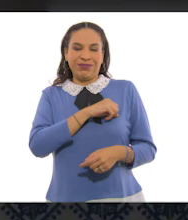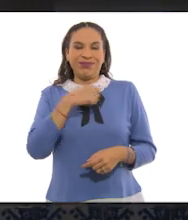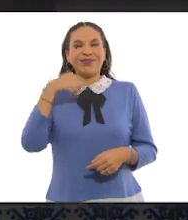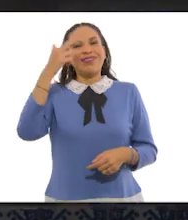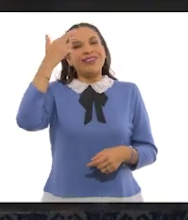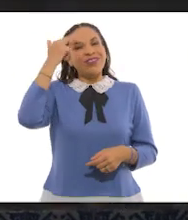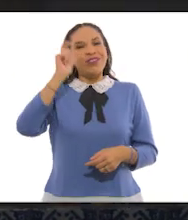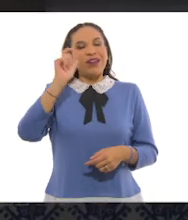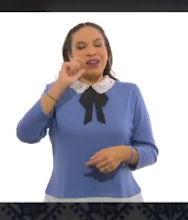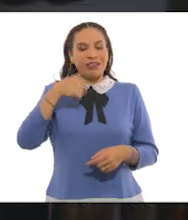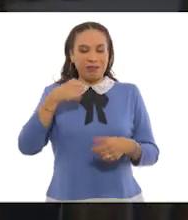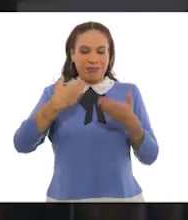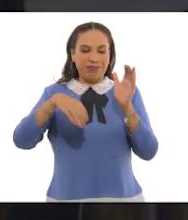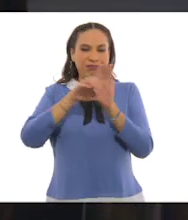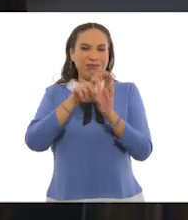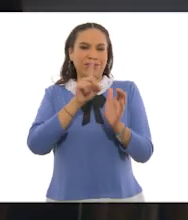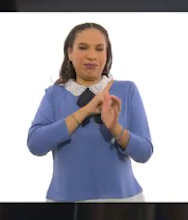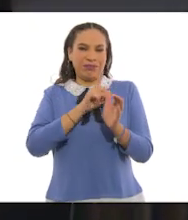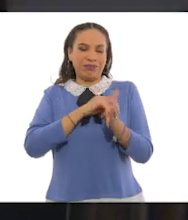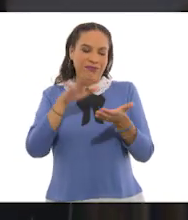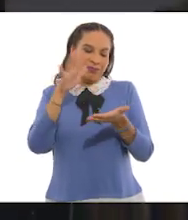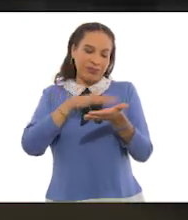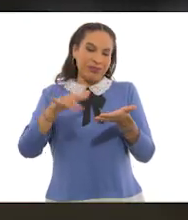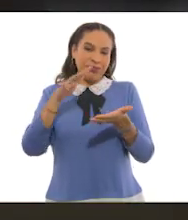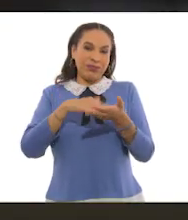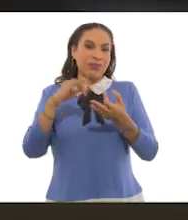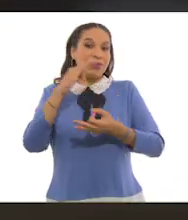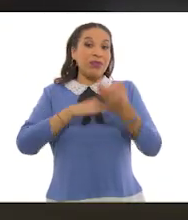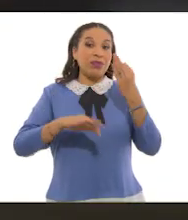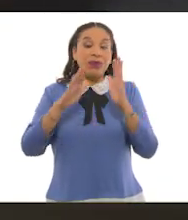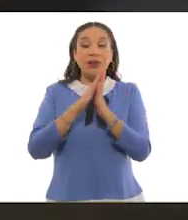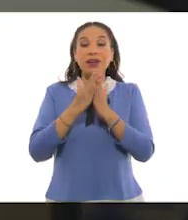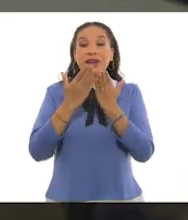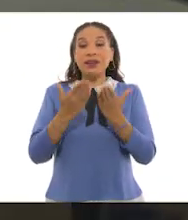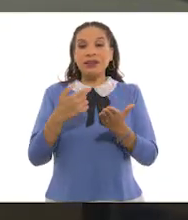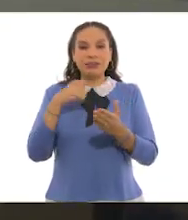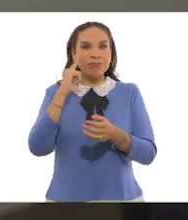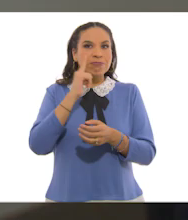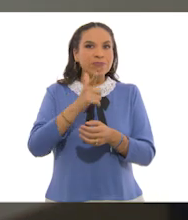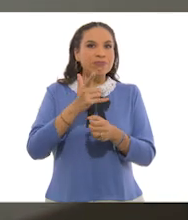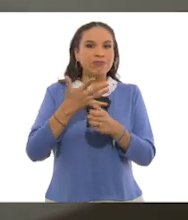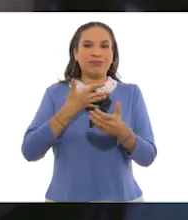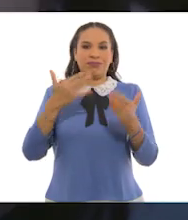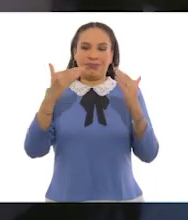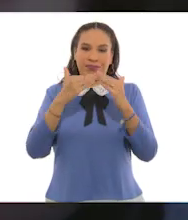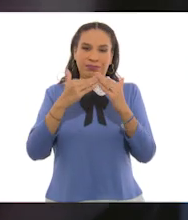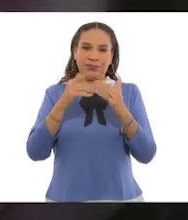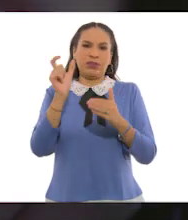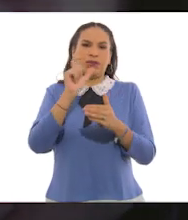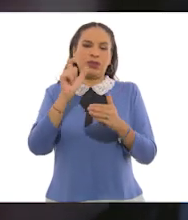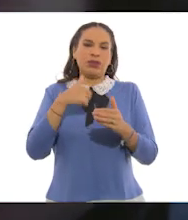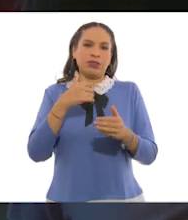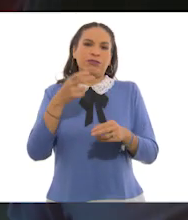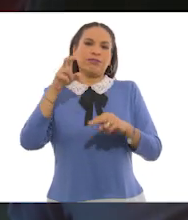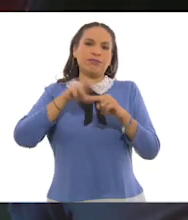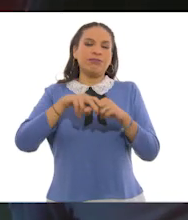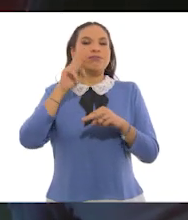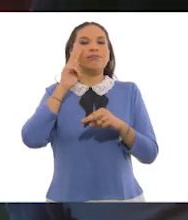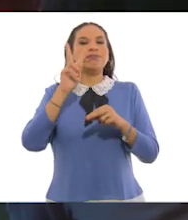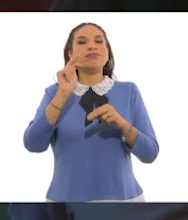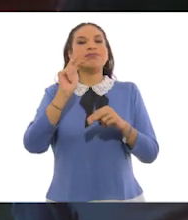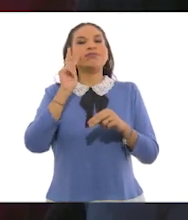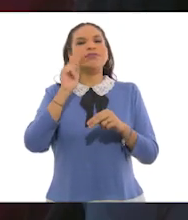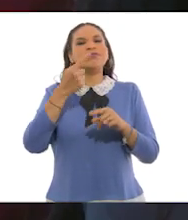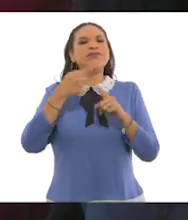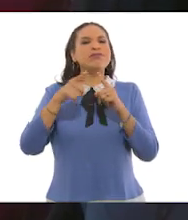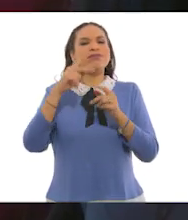Me acuerdo cuando me encerraba en mi cuarto y leía todos los libros que encontraba en casa, o cuando me sentaba frente a la tele